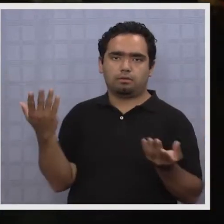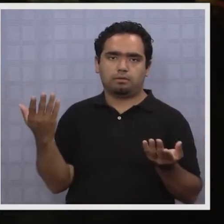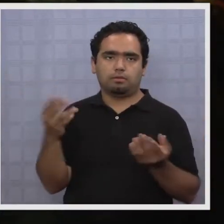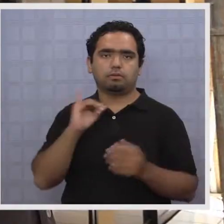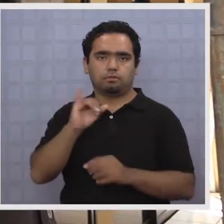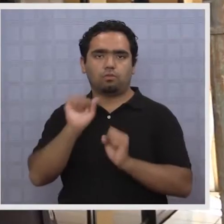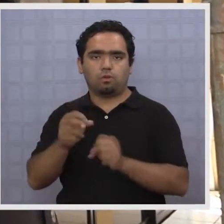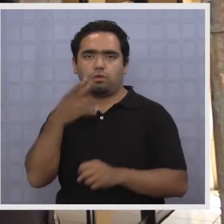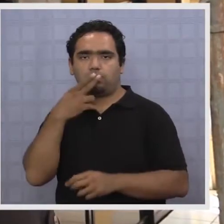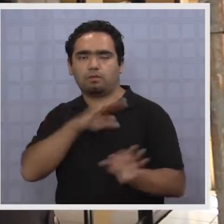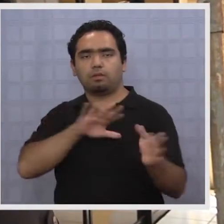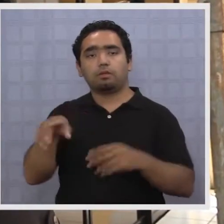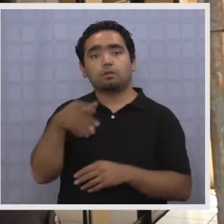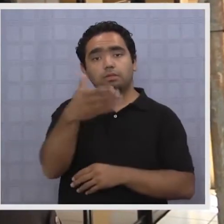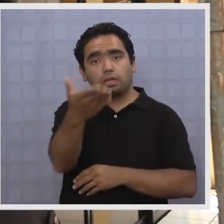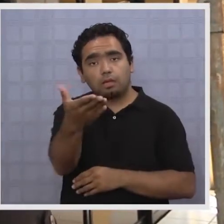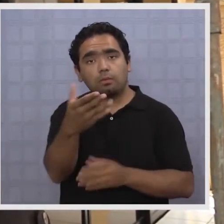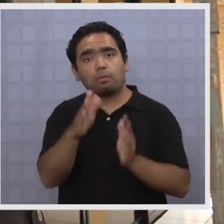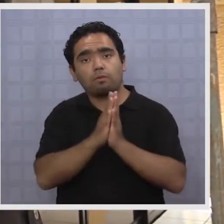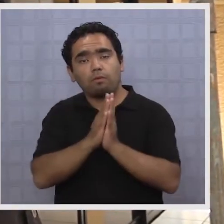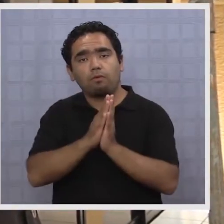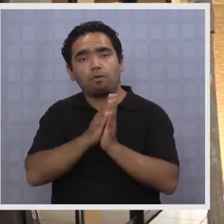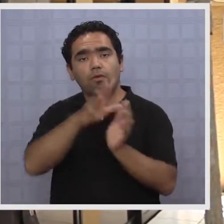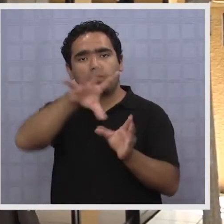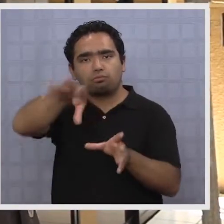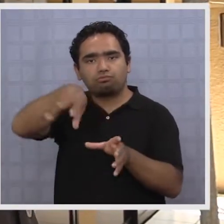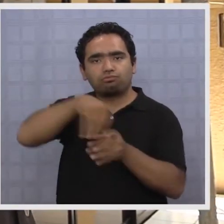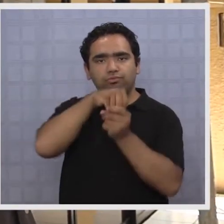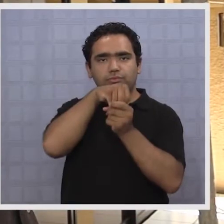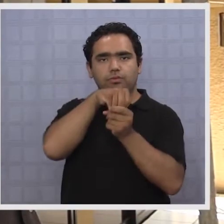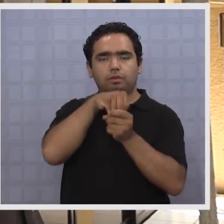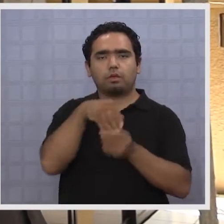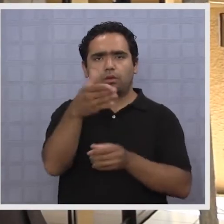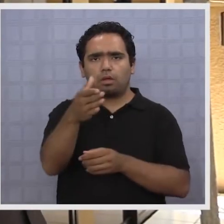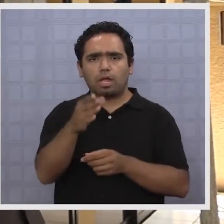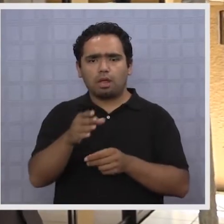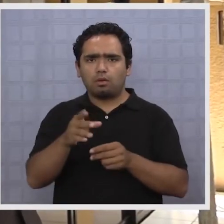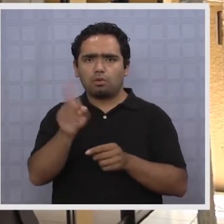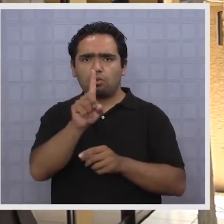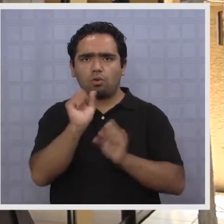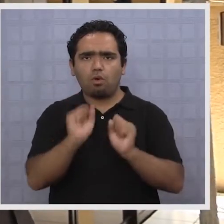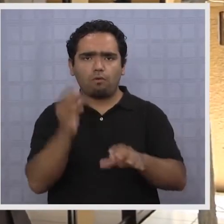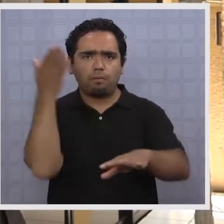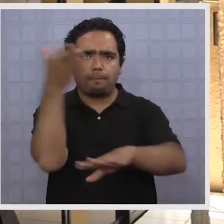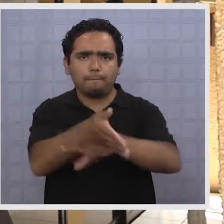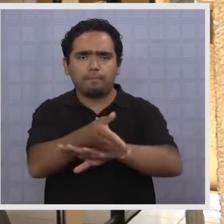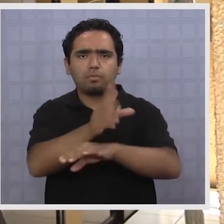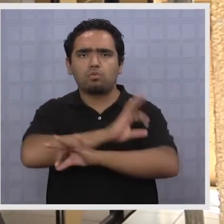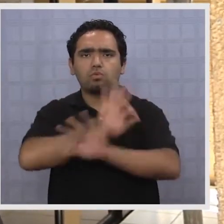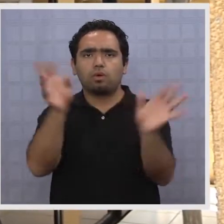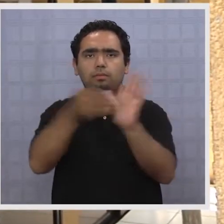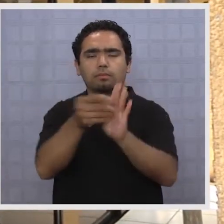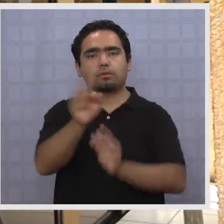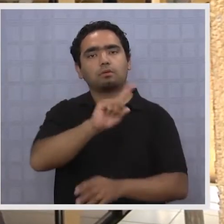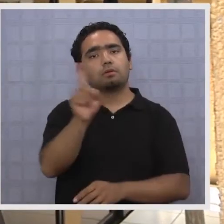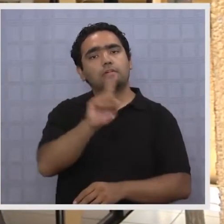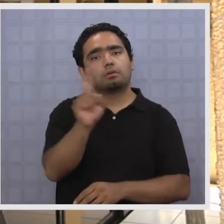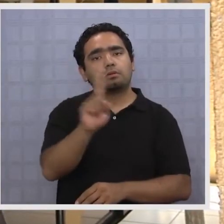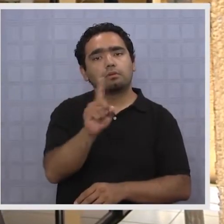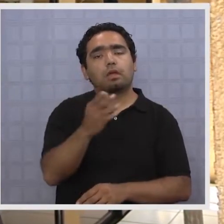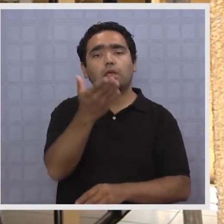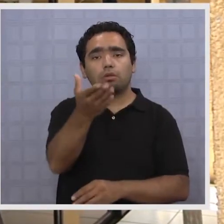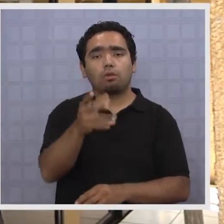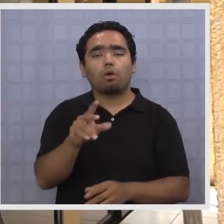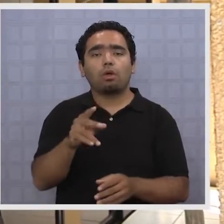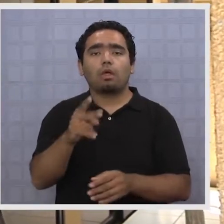es llamarlos a sumarse. La gente no la... nadie le está diciendo que dejen de asistir a los locales, sino que cambian un